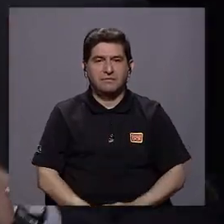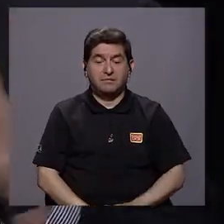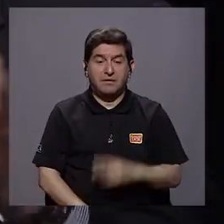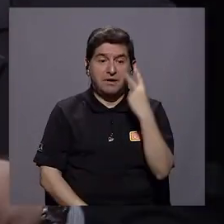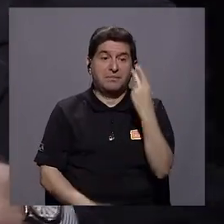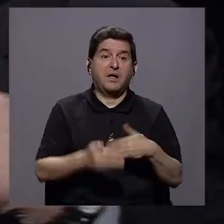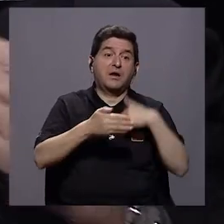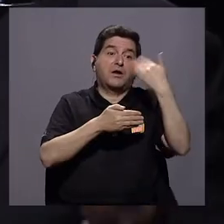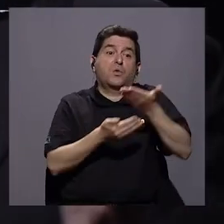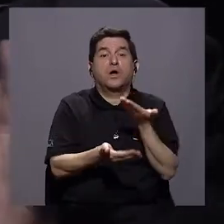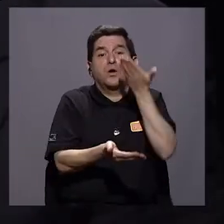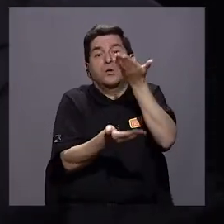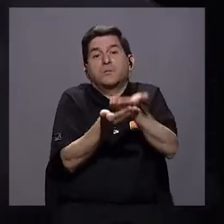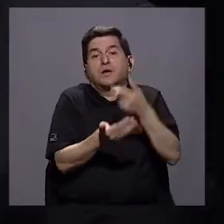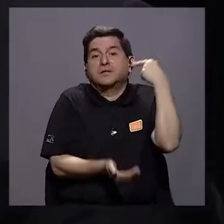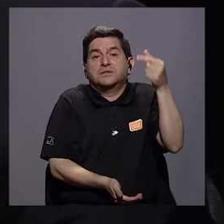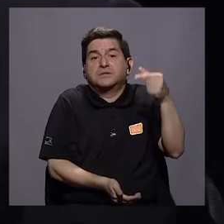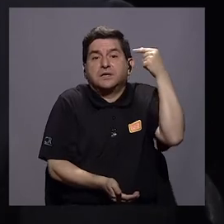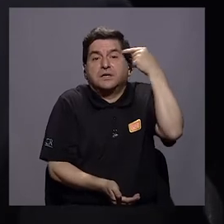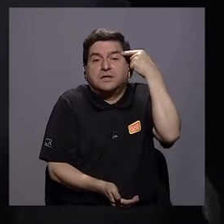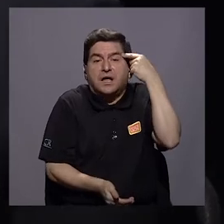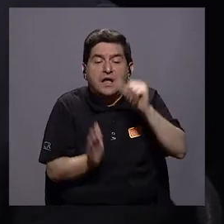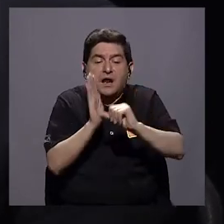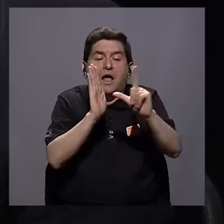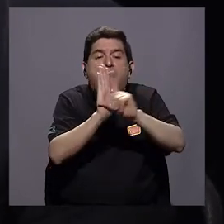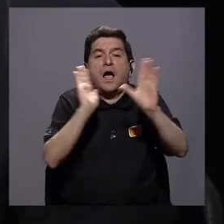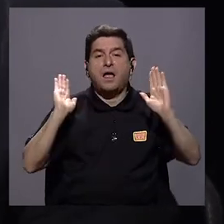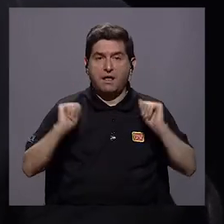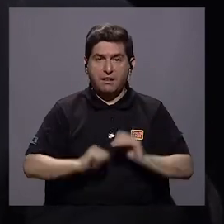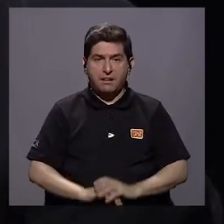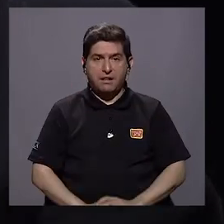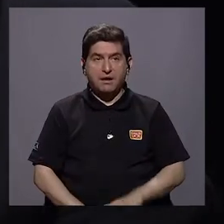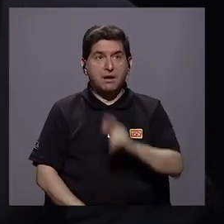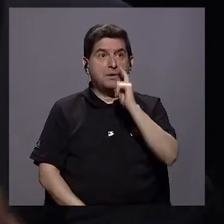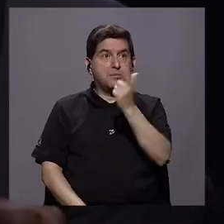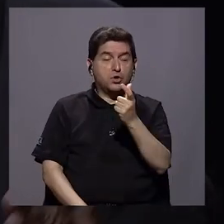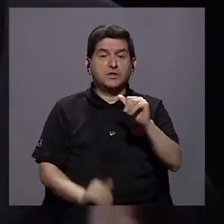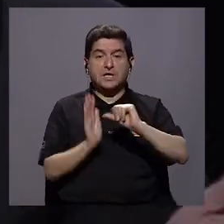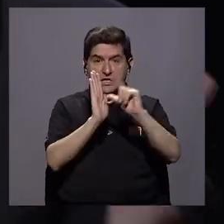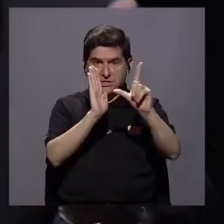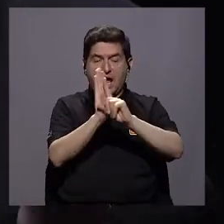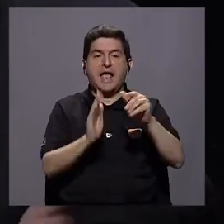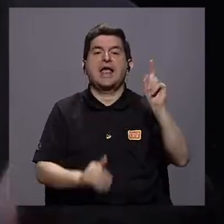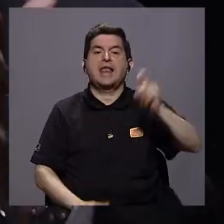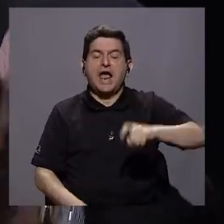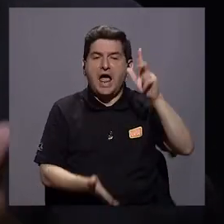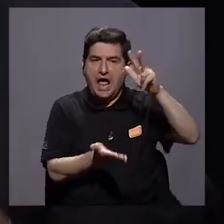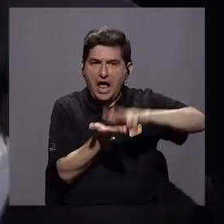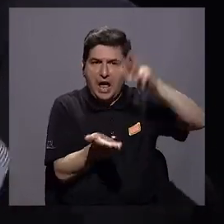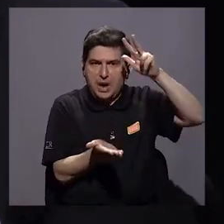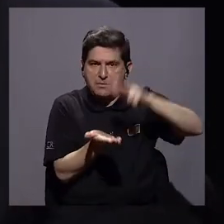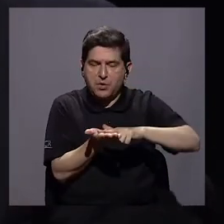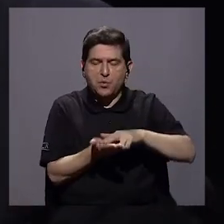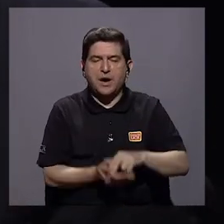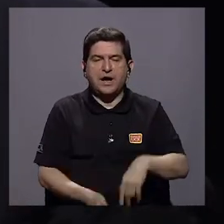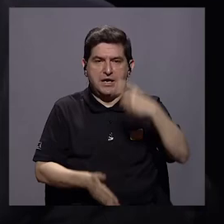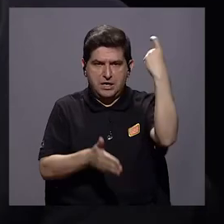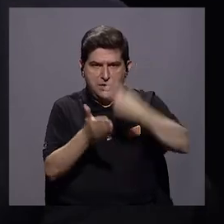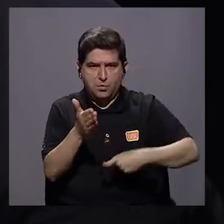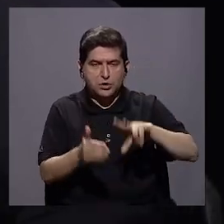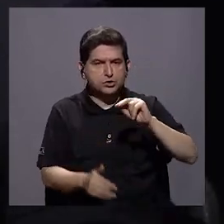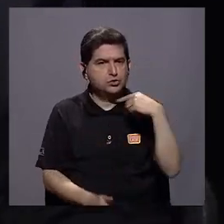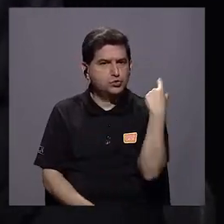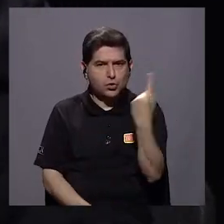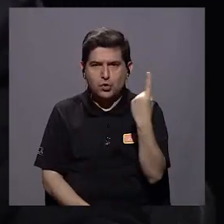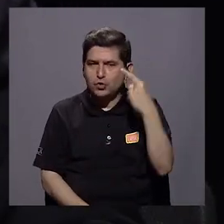Habrá que ver qué es lo que va a presentar el gobierno ante la Asamblea Legislativa, porque por dicho, la Asamblea Legislativa tiene que aprobar este impuesto.